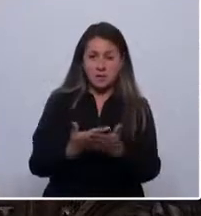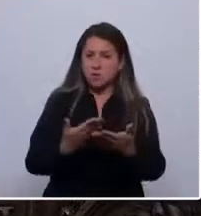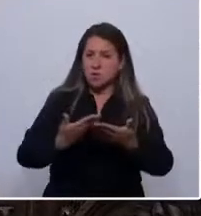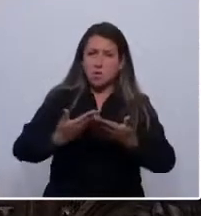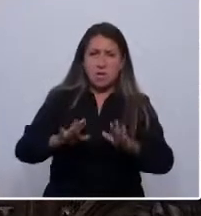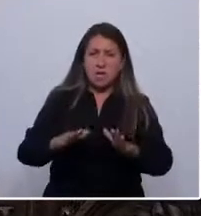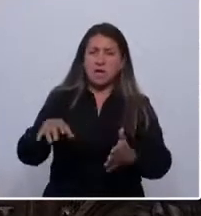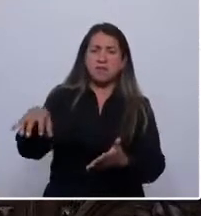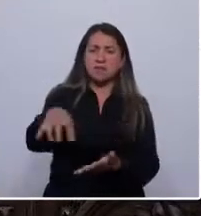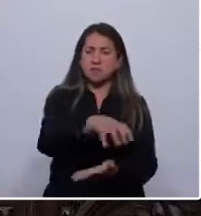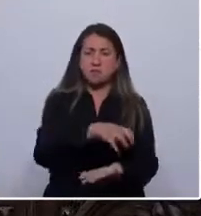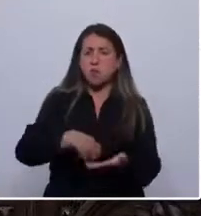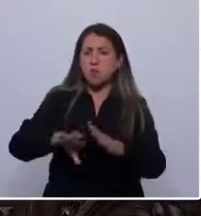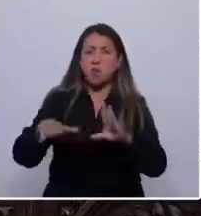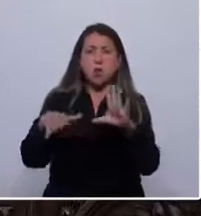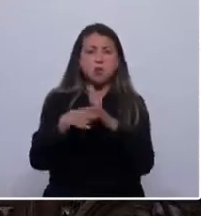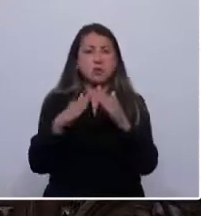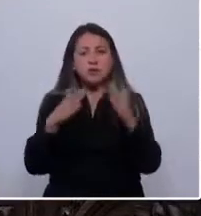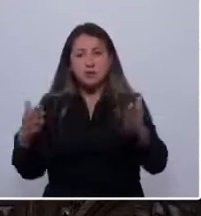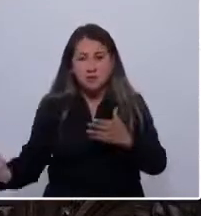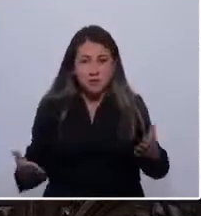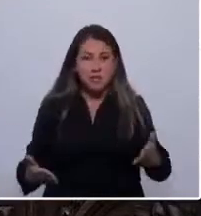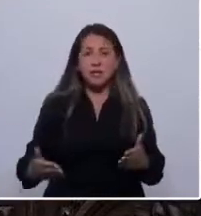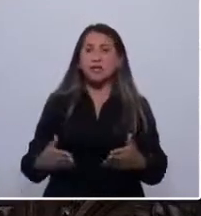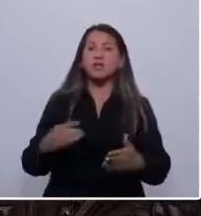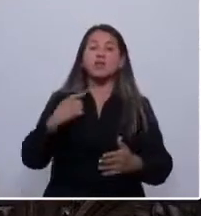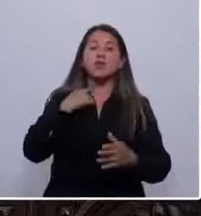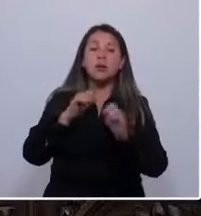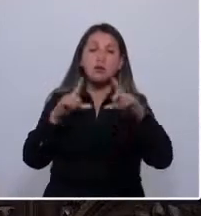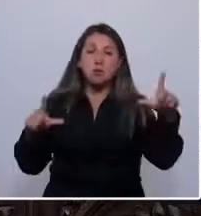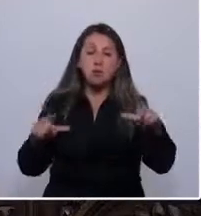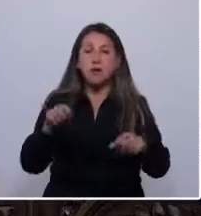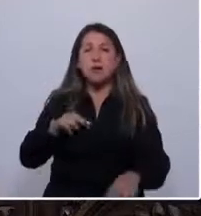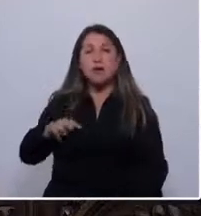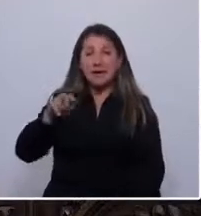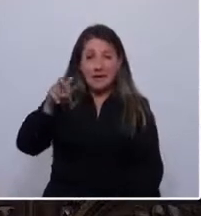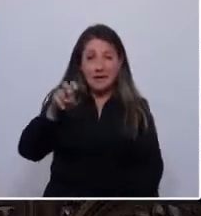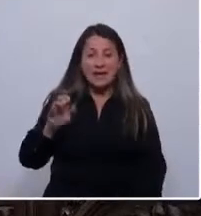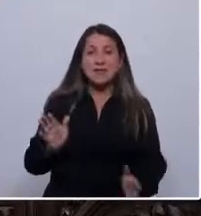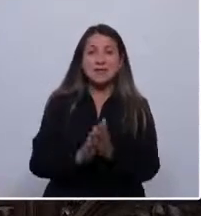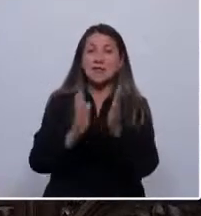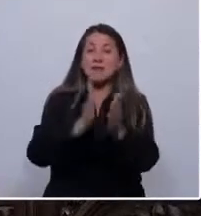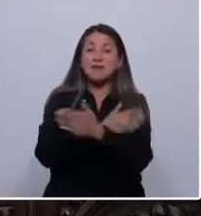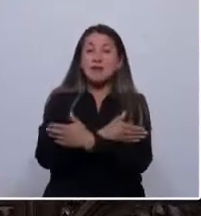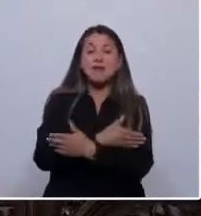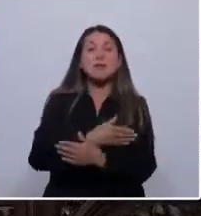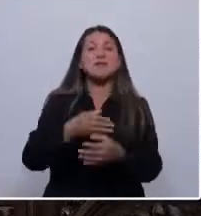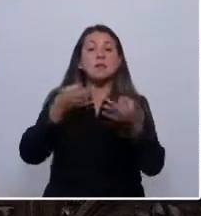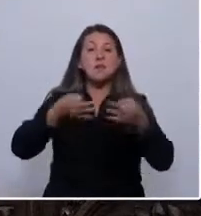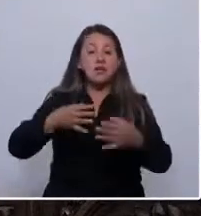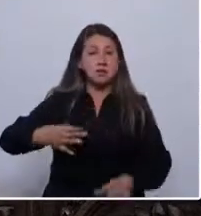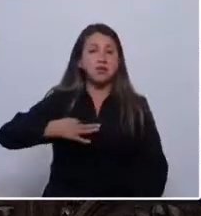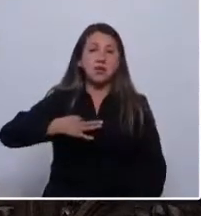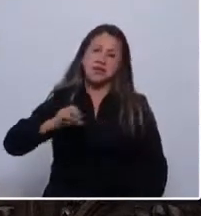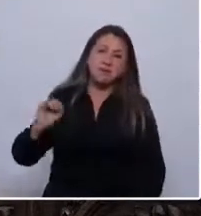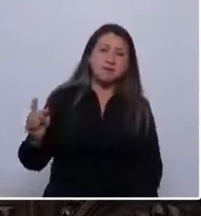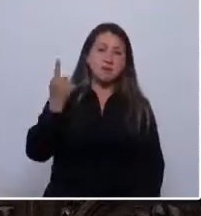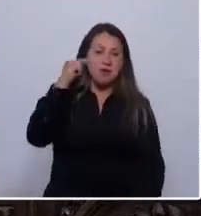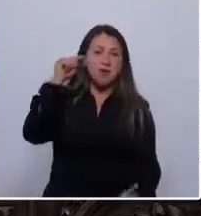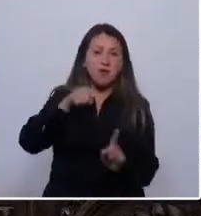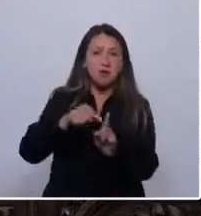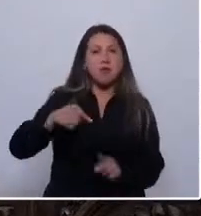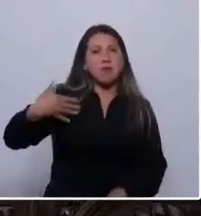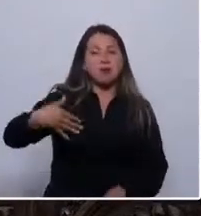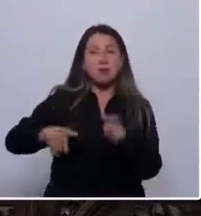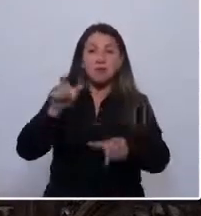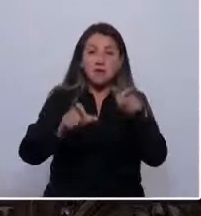barrio, en cualquier junta de vecinos, sea en Quilpue, La Calera o San Felipe, la seguridad ciudadana es prioridad. Las personas